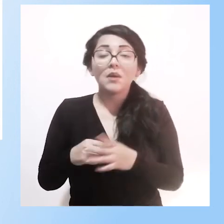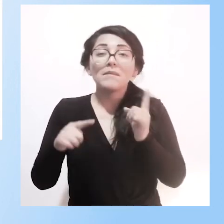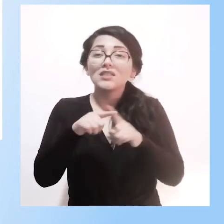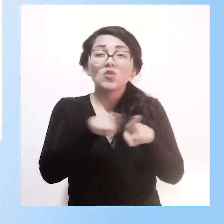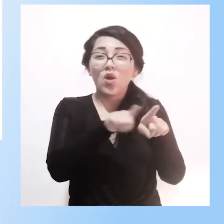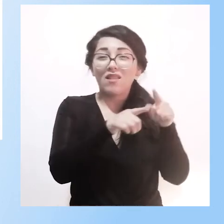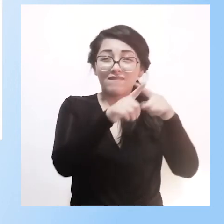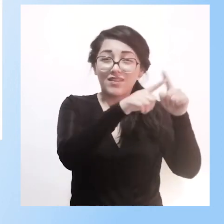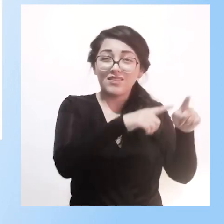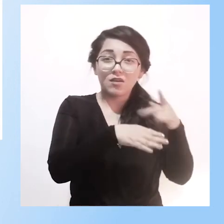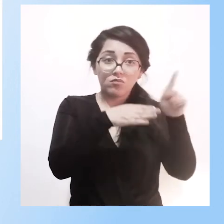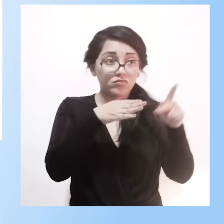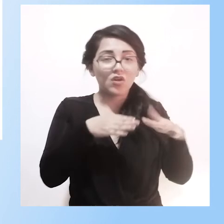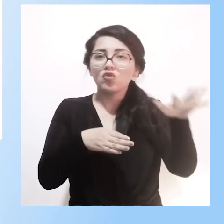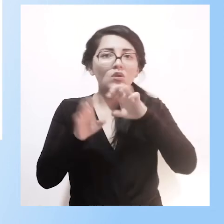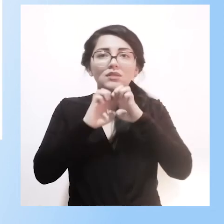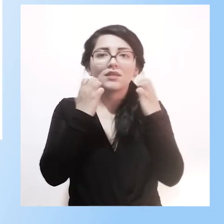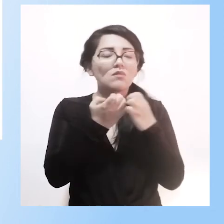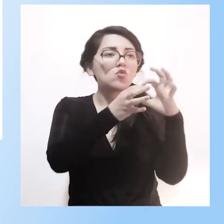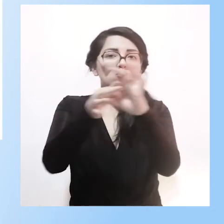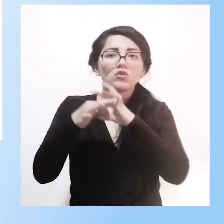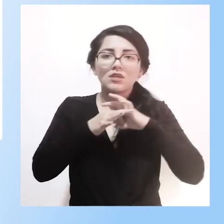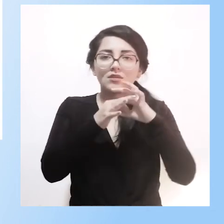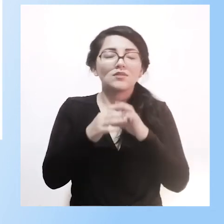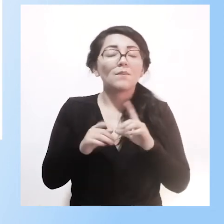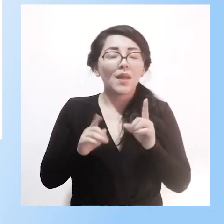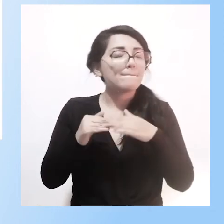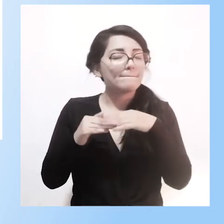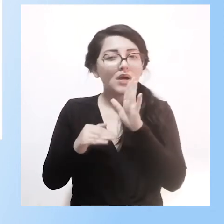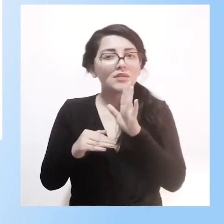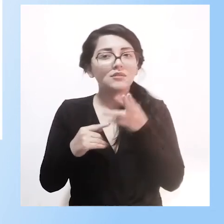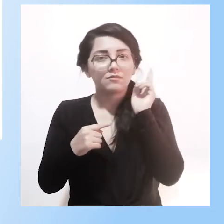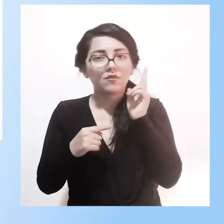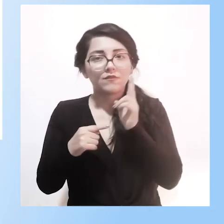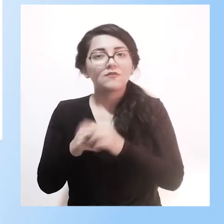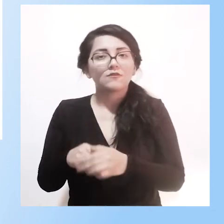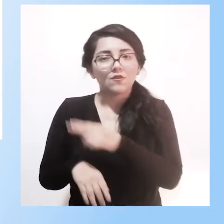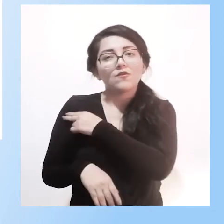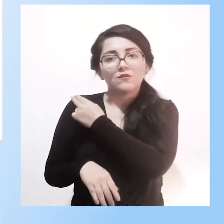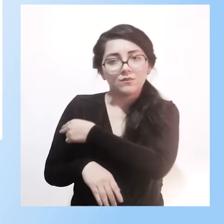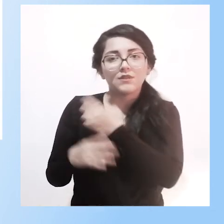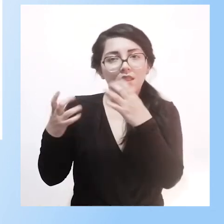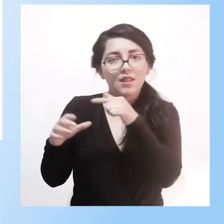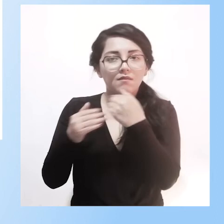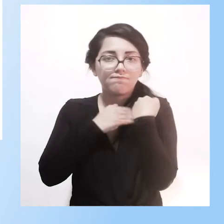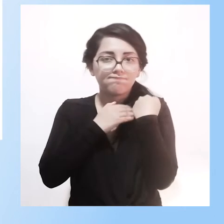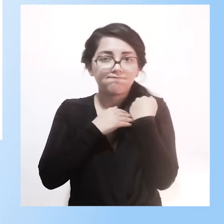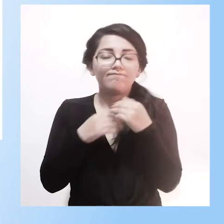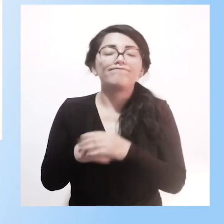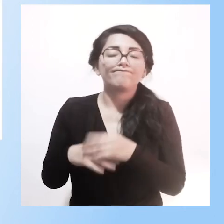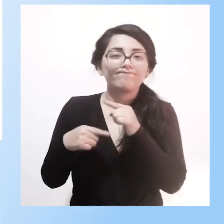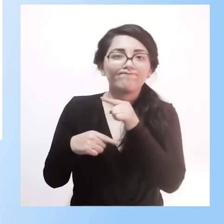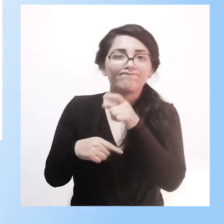para que haya una integración, pero especialmente con el profesor de la clase hospitalaria de Guarulos,